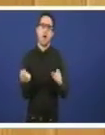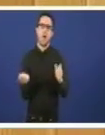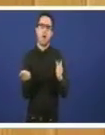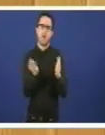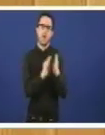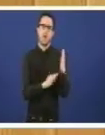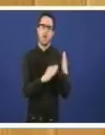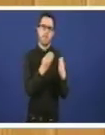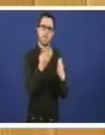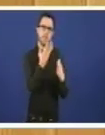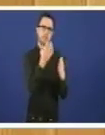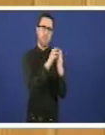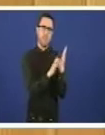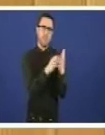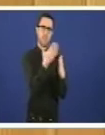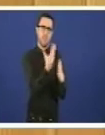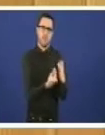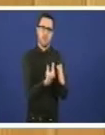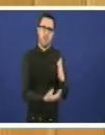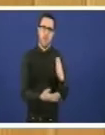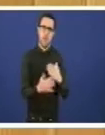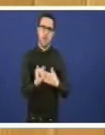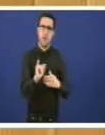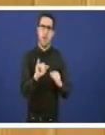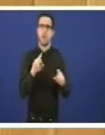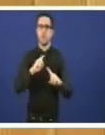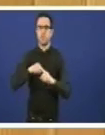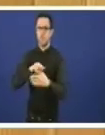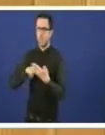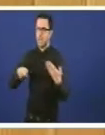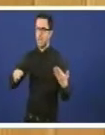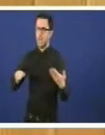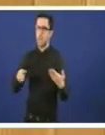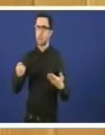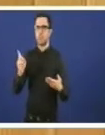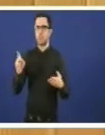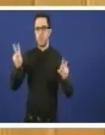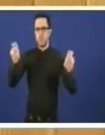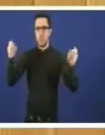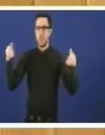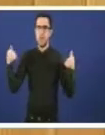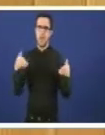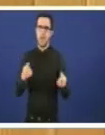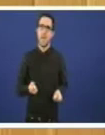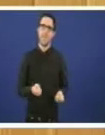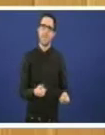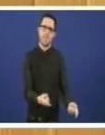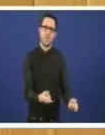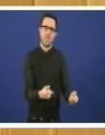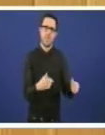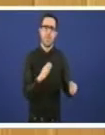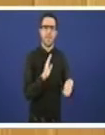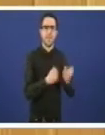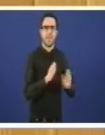realizar por parte da Xunta de Galiza non só en canto a inversión como dixen xa con anterioridade da xerarquía de